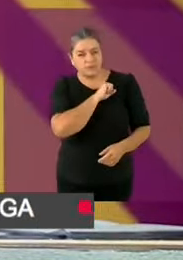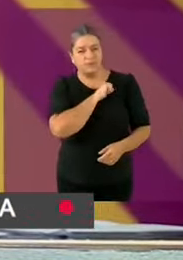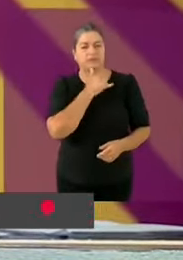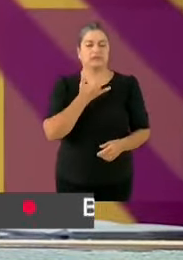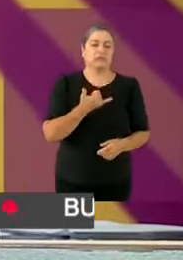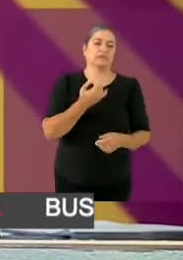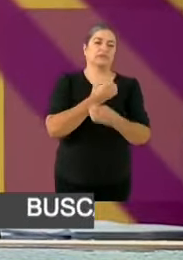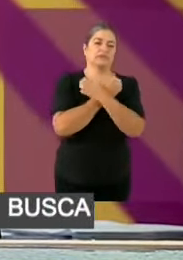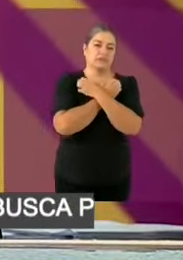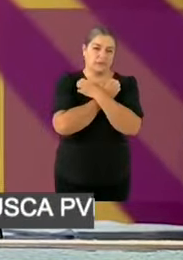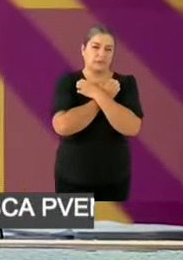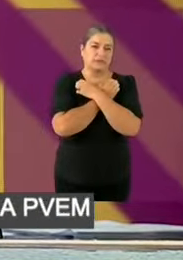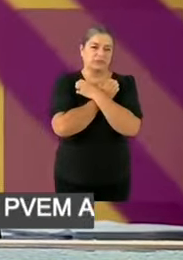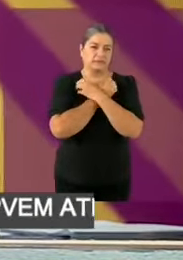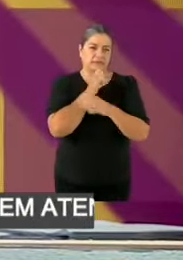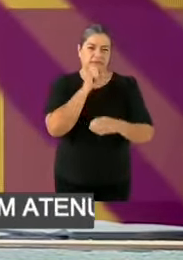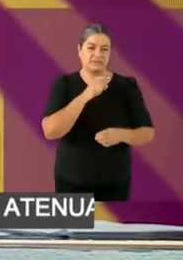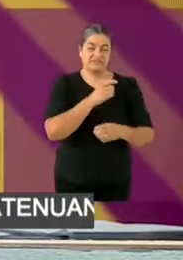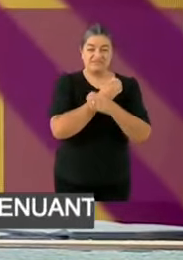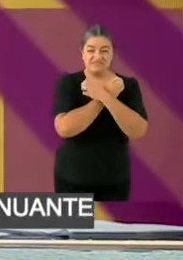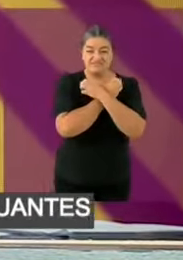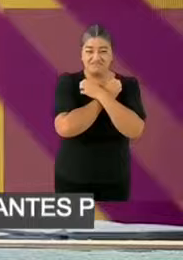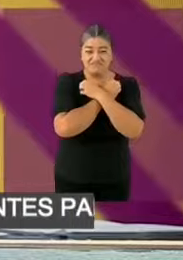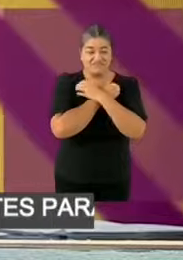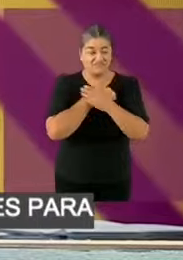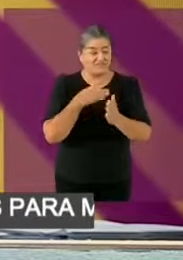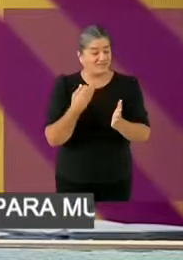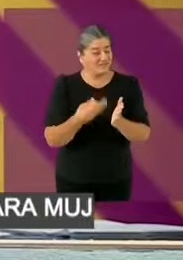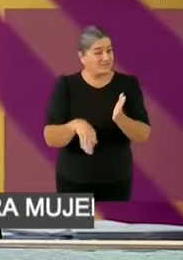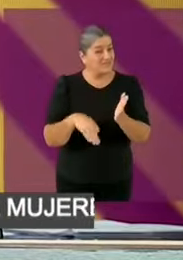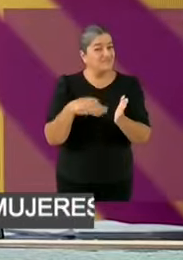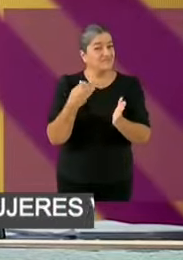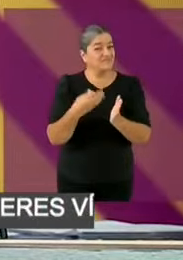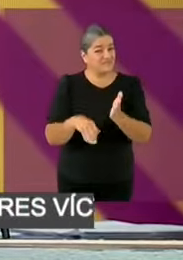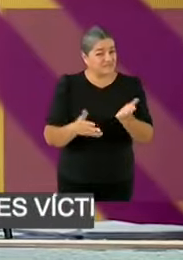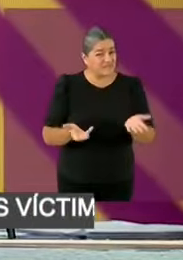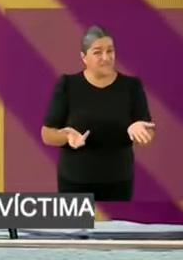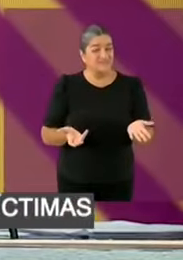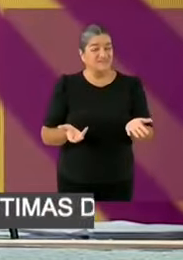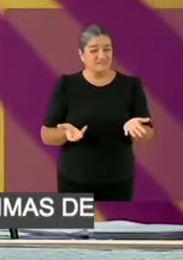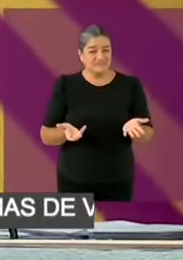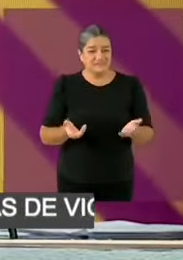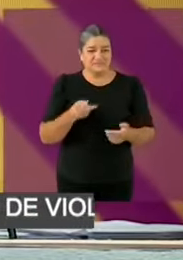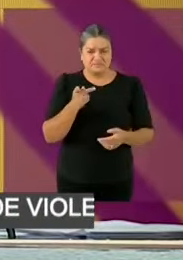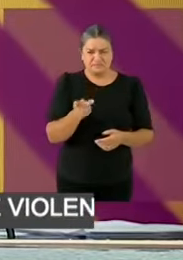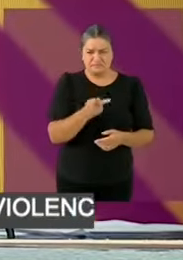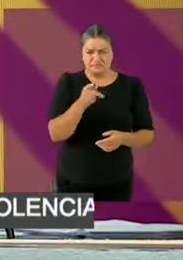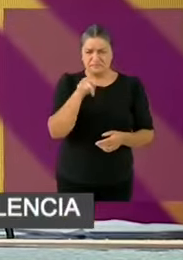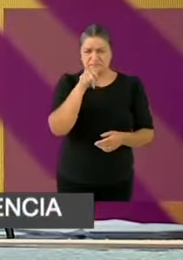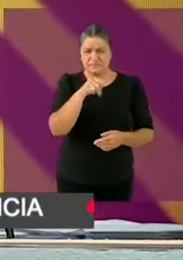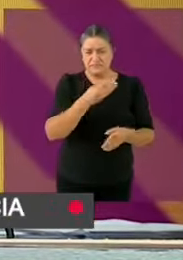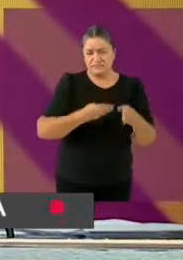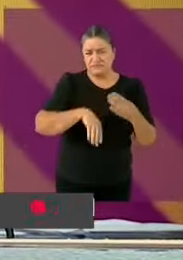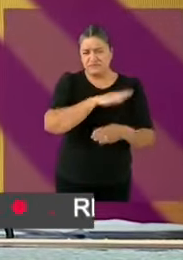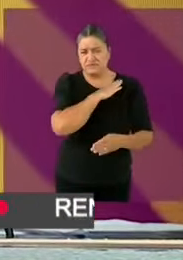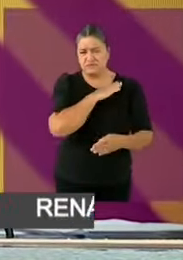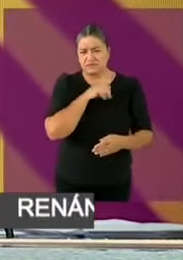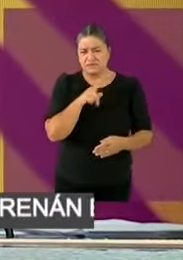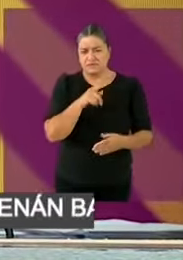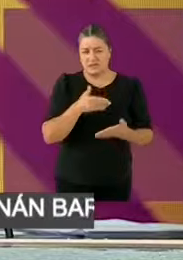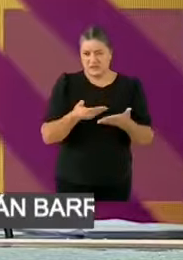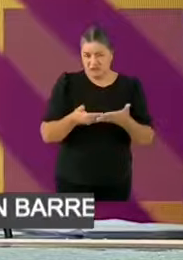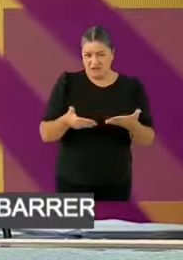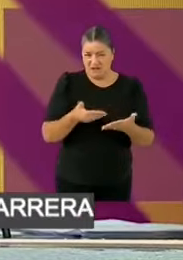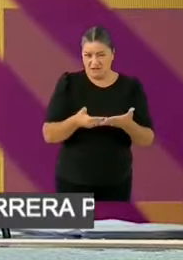hacer en el sector educativo. ¿Cómo buscaría, candidata Claudia Sheinbaum, que el rezago educativo en algunas